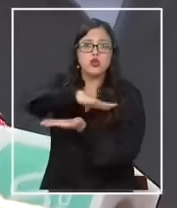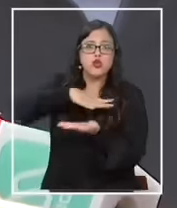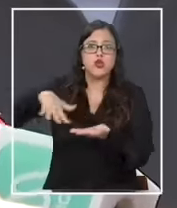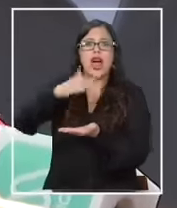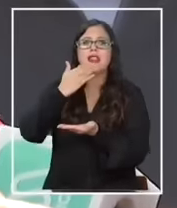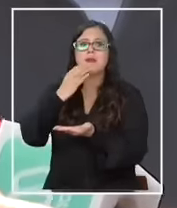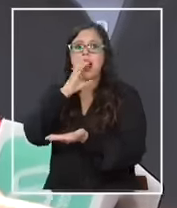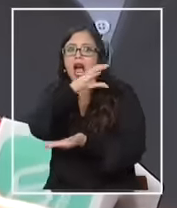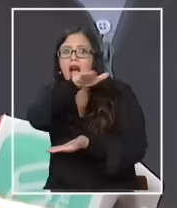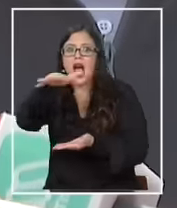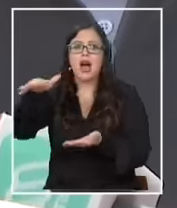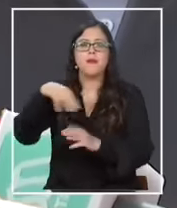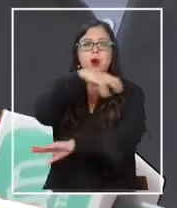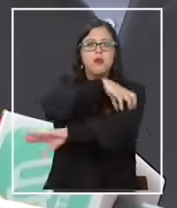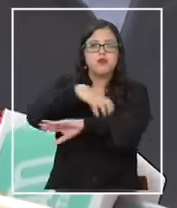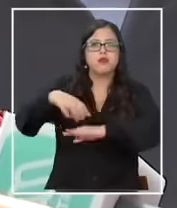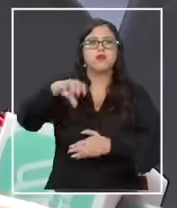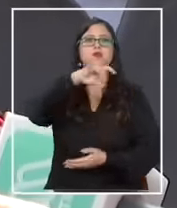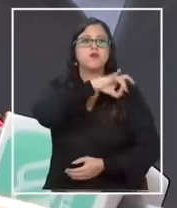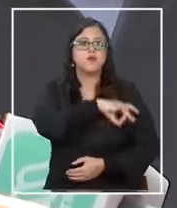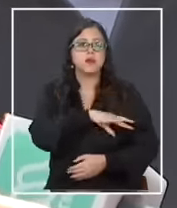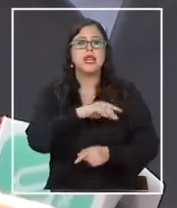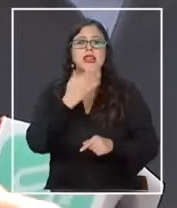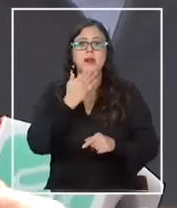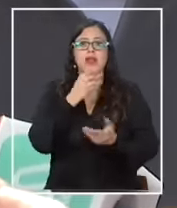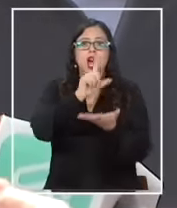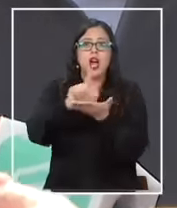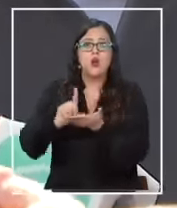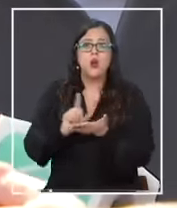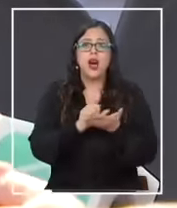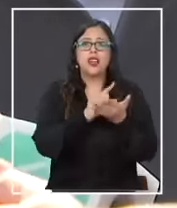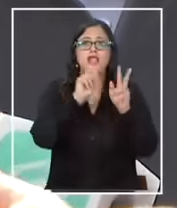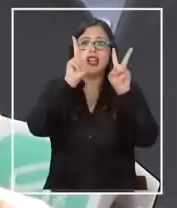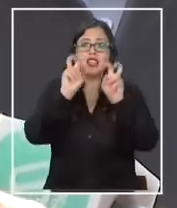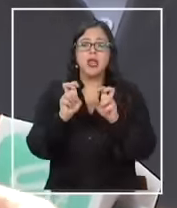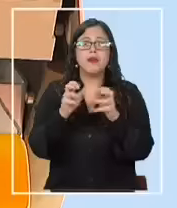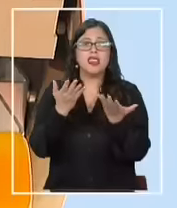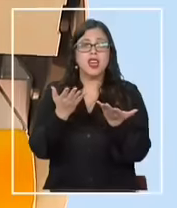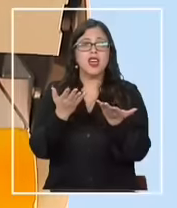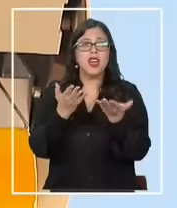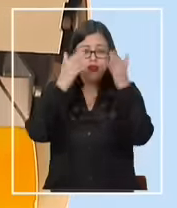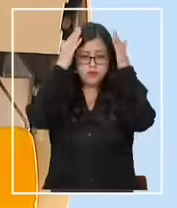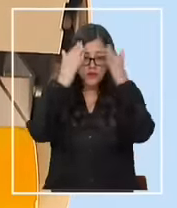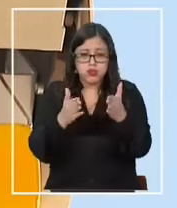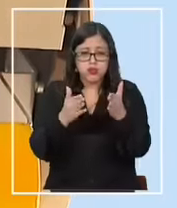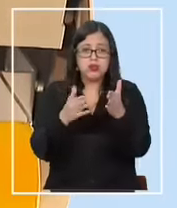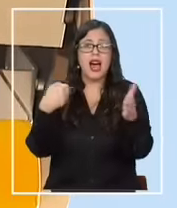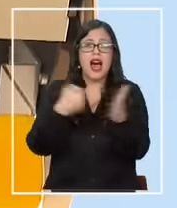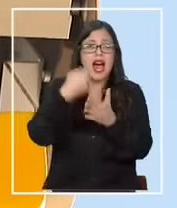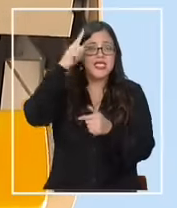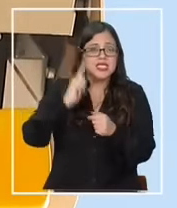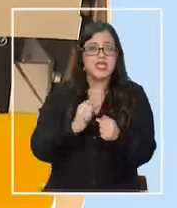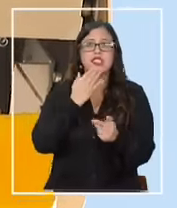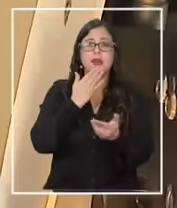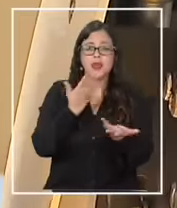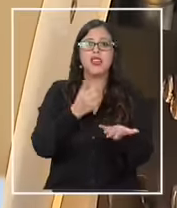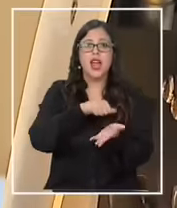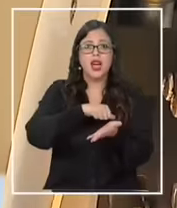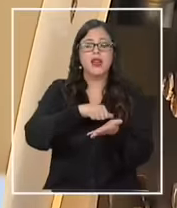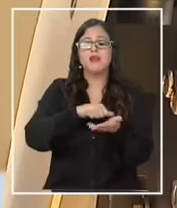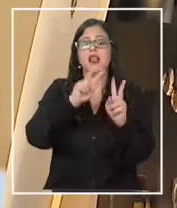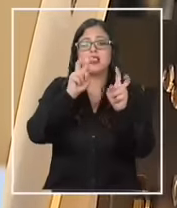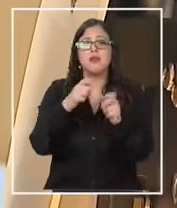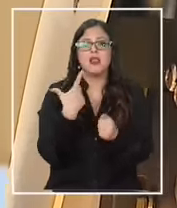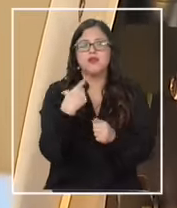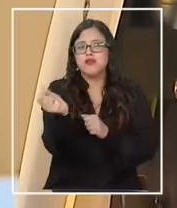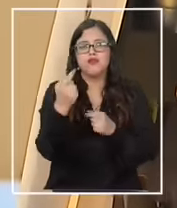y que principalmente se va a basar en los puntos de concentración de siniestralidad y fatalidad en el tránsito. Por ahora ya hay 11 empresas interesadas en